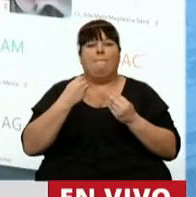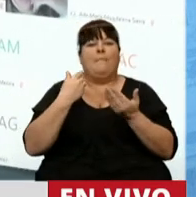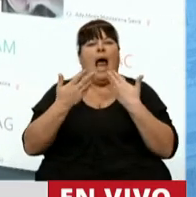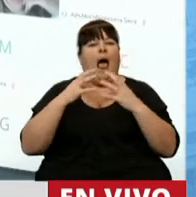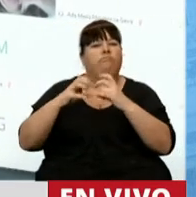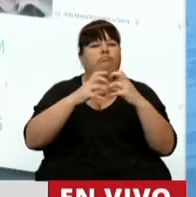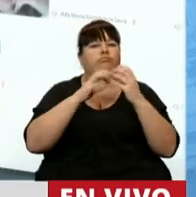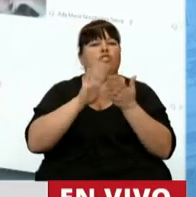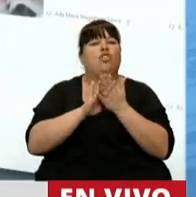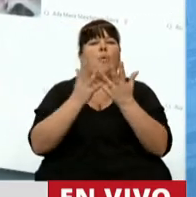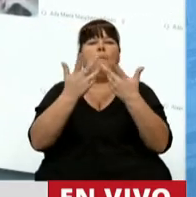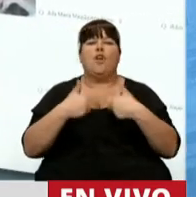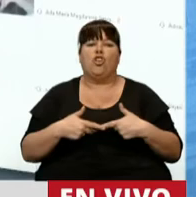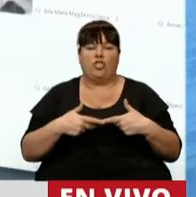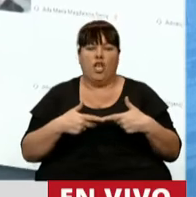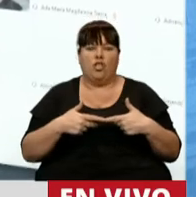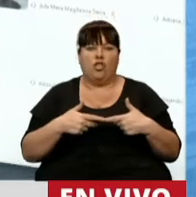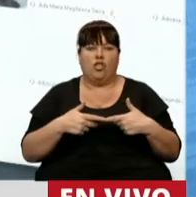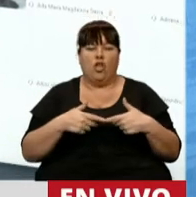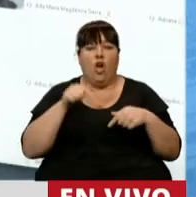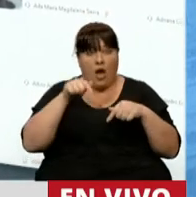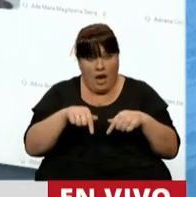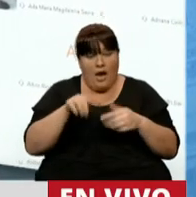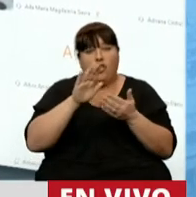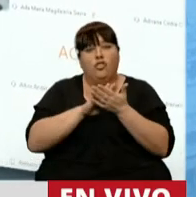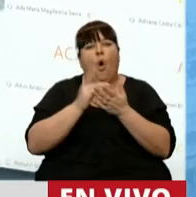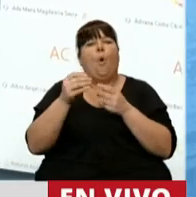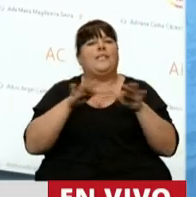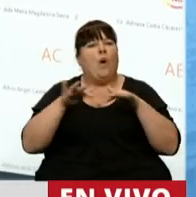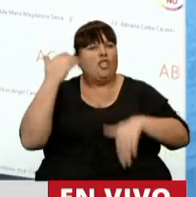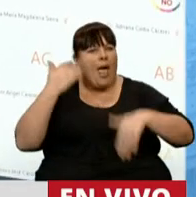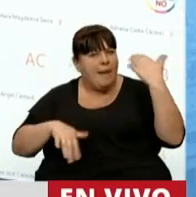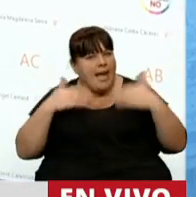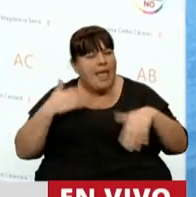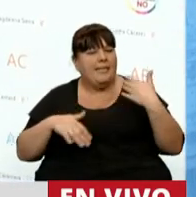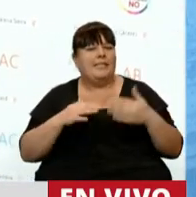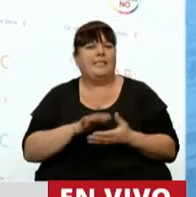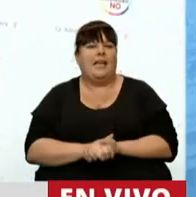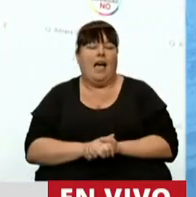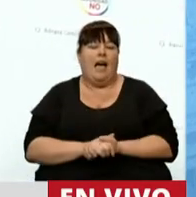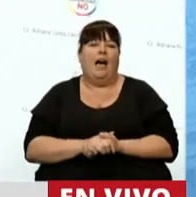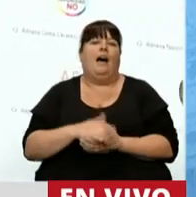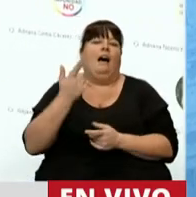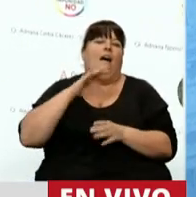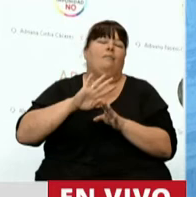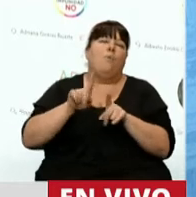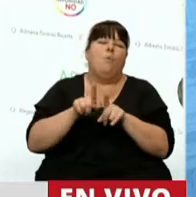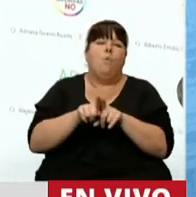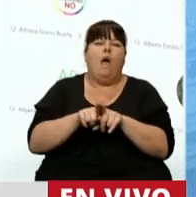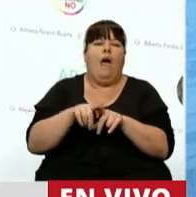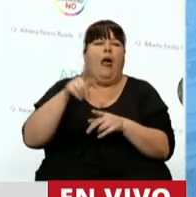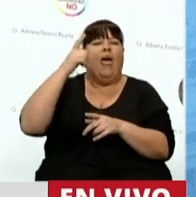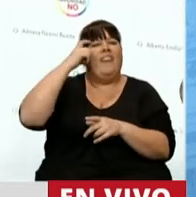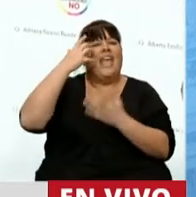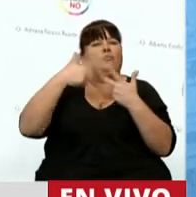tratamiento de un proyecto en el cual, en función de una situación de emergencia, quedaban de lado, vamos a decir